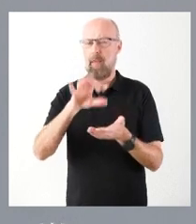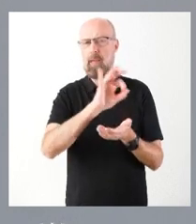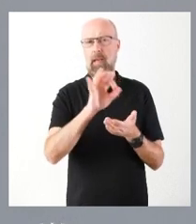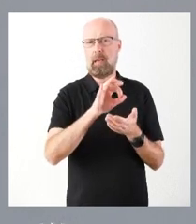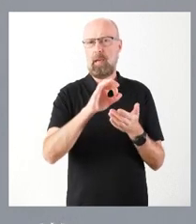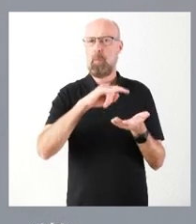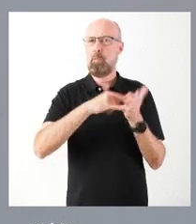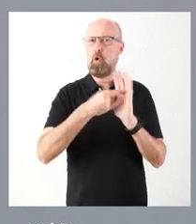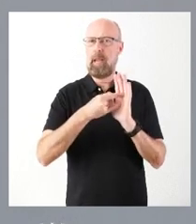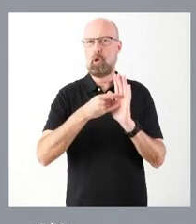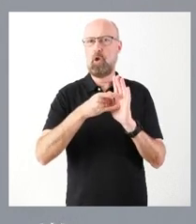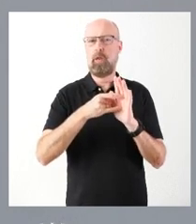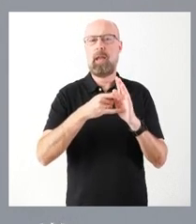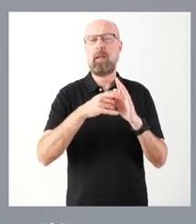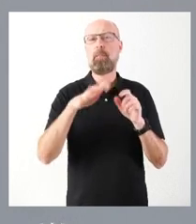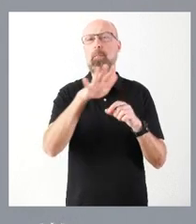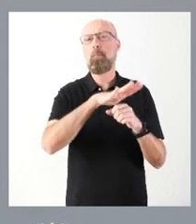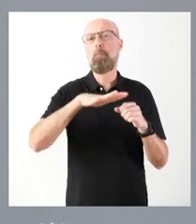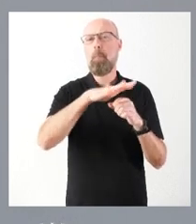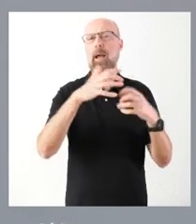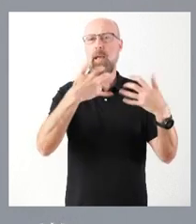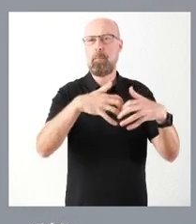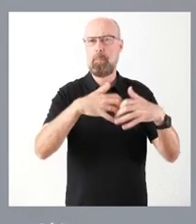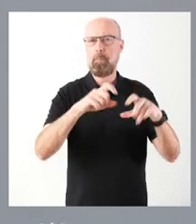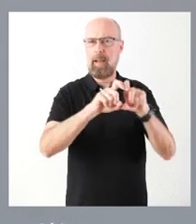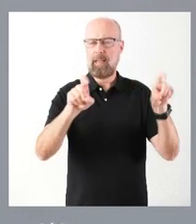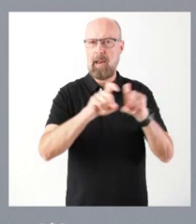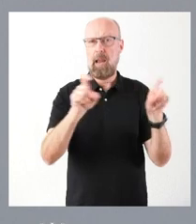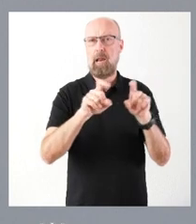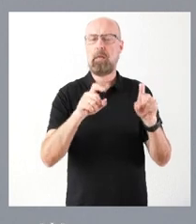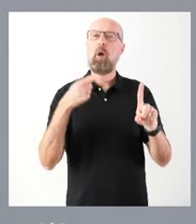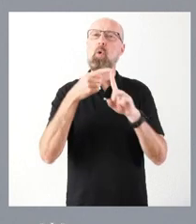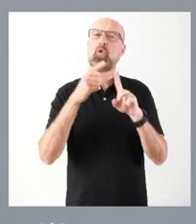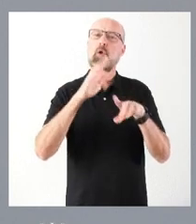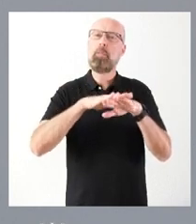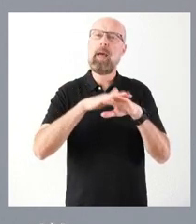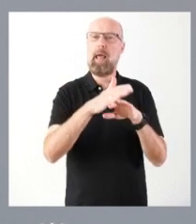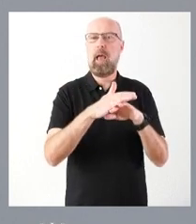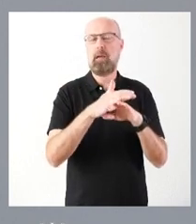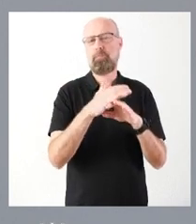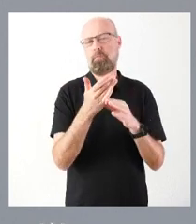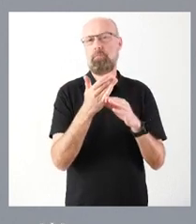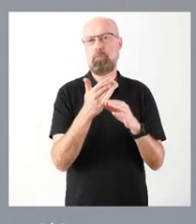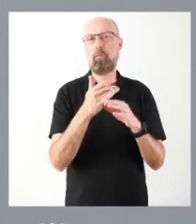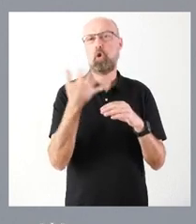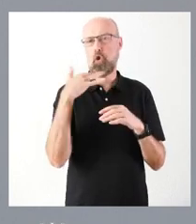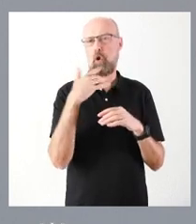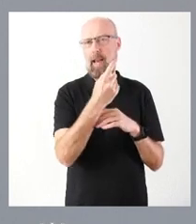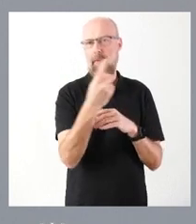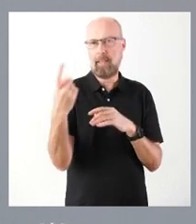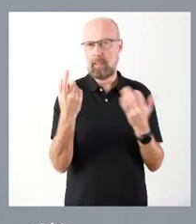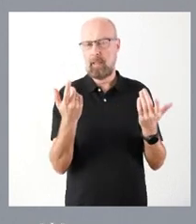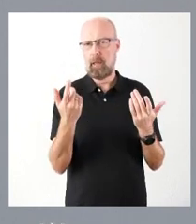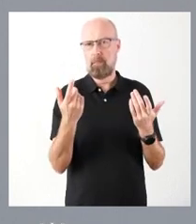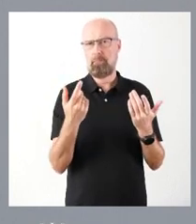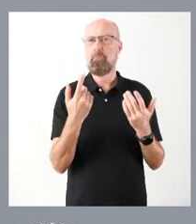Parque Empresarial del Medio Ambiente. Darle este uso de posibles ubicaciones industriales en Soria parece necesario. Soria necesita de